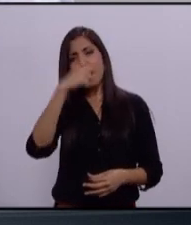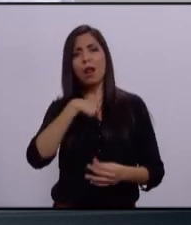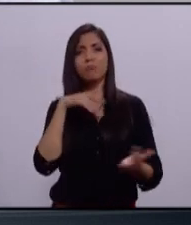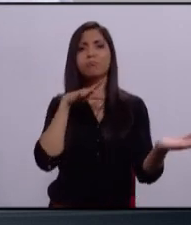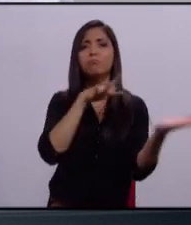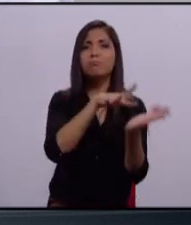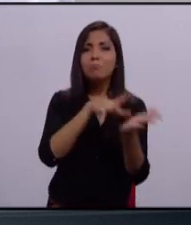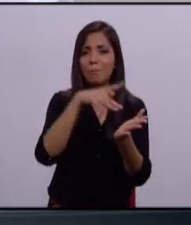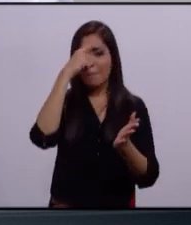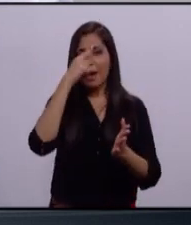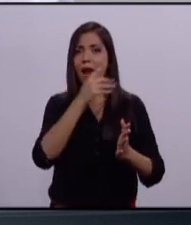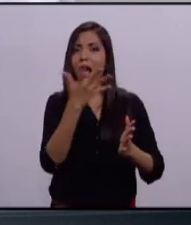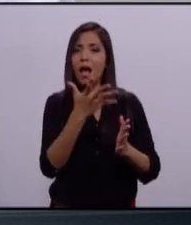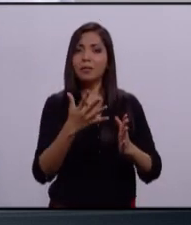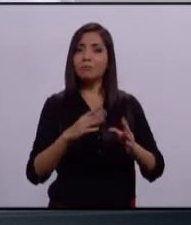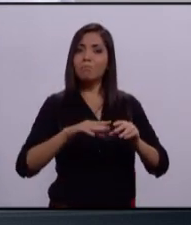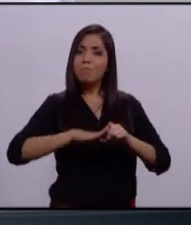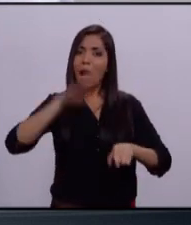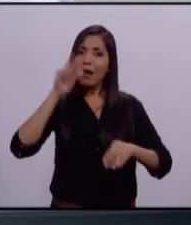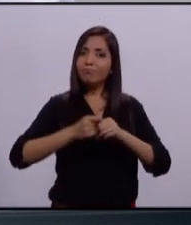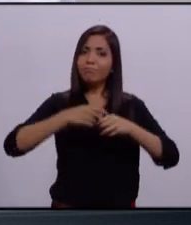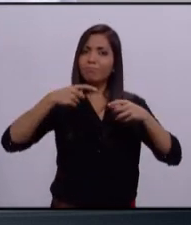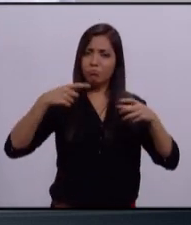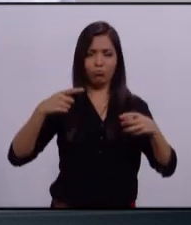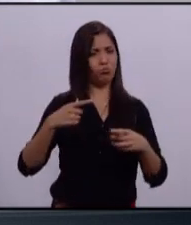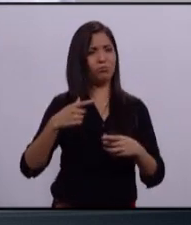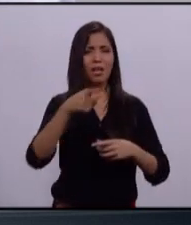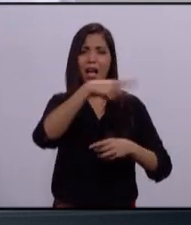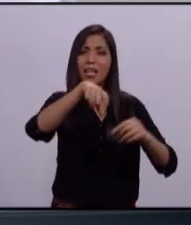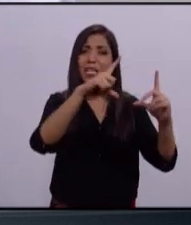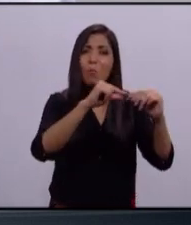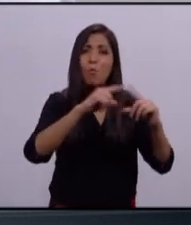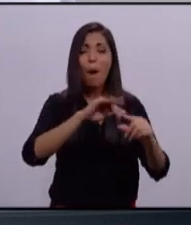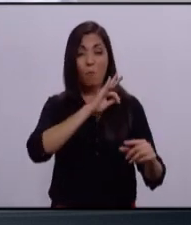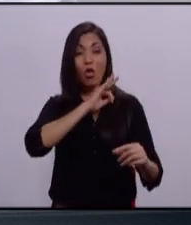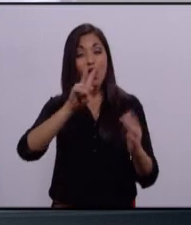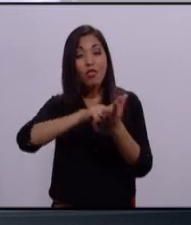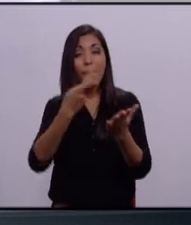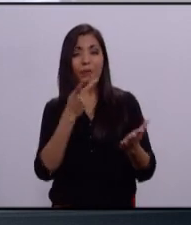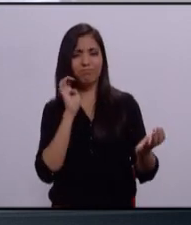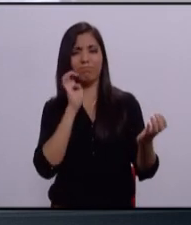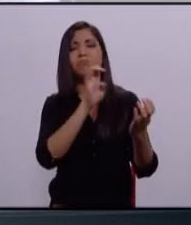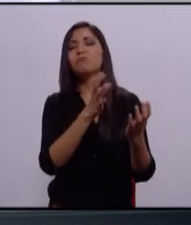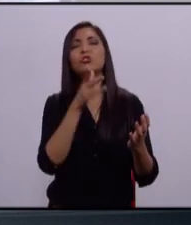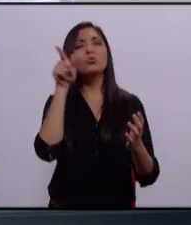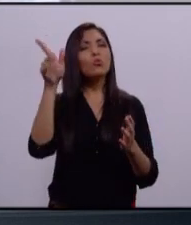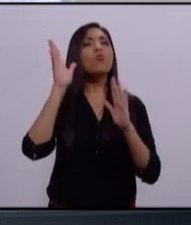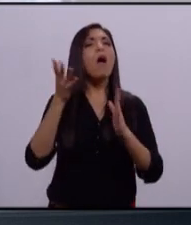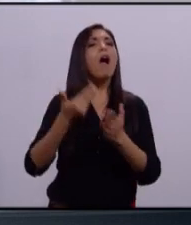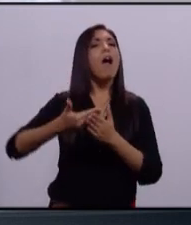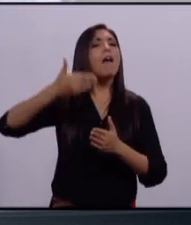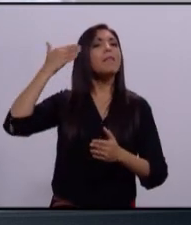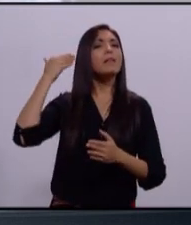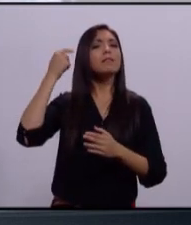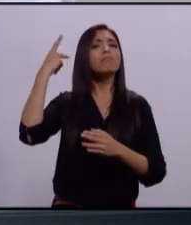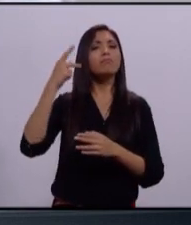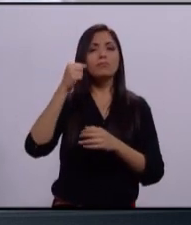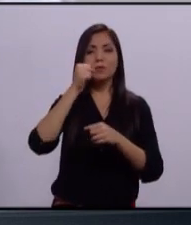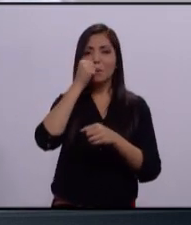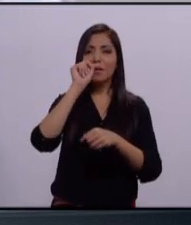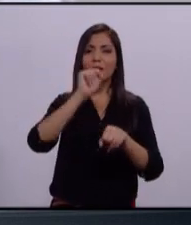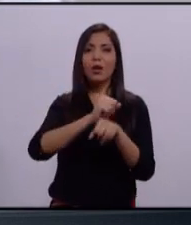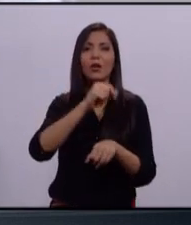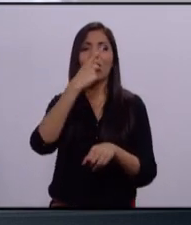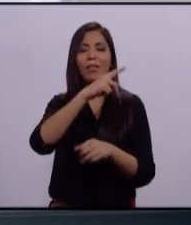y la creación de empleos. A los zapopanos no los volverás a engañar. Fuiste secretario de Desarrollo e Integración Social del